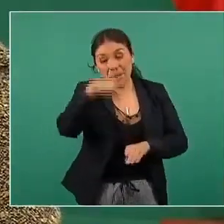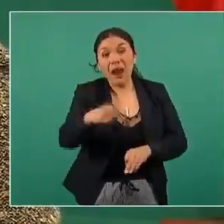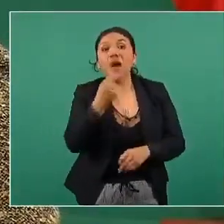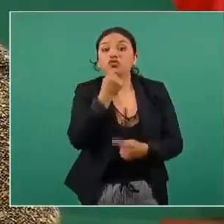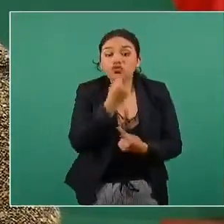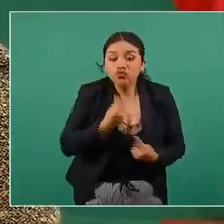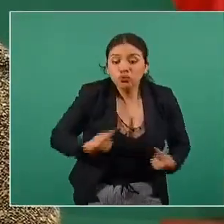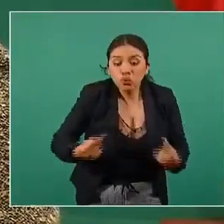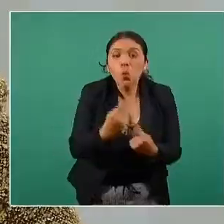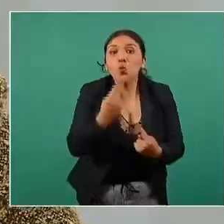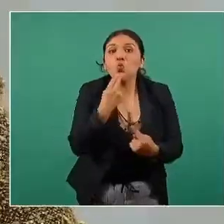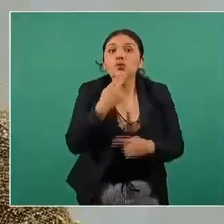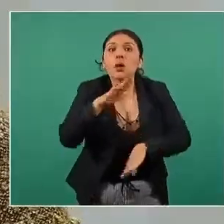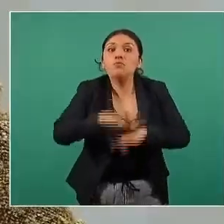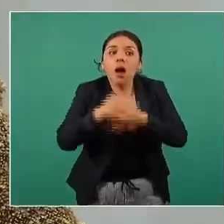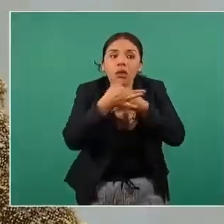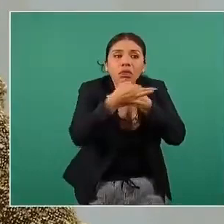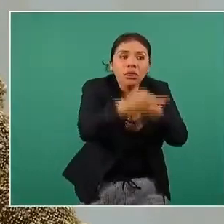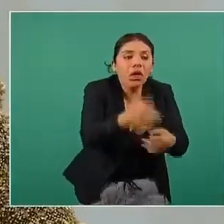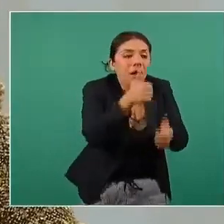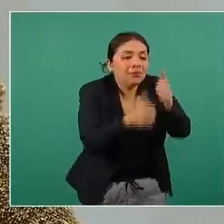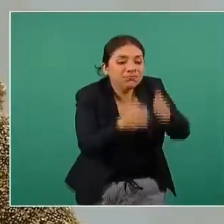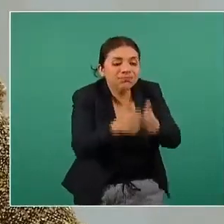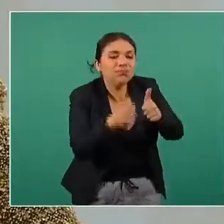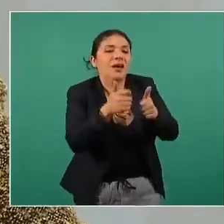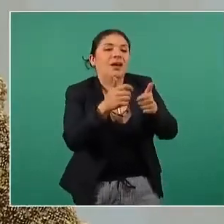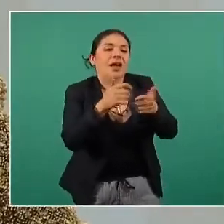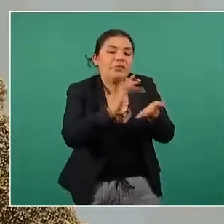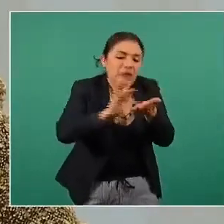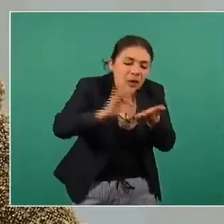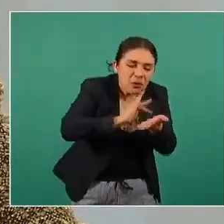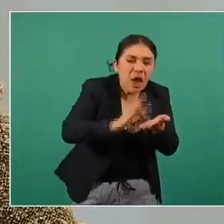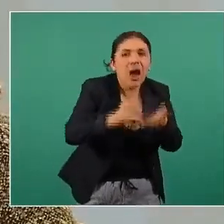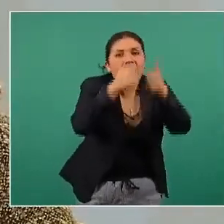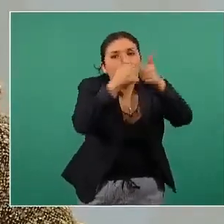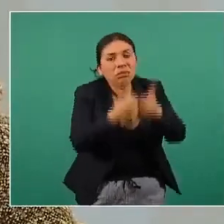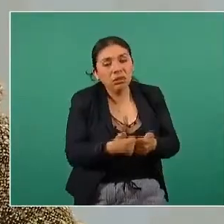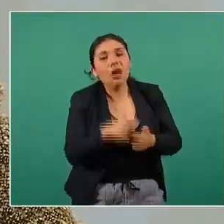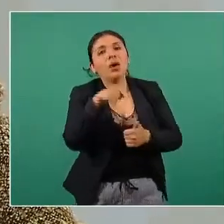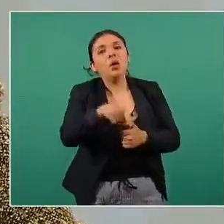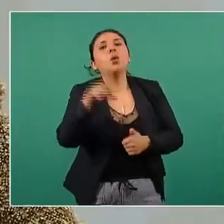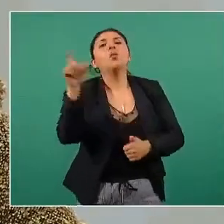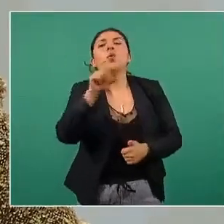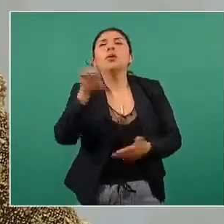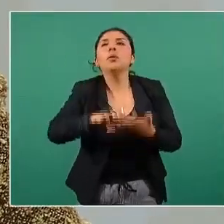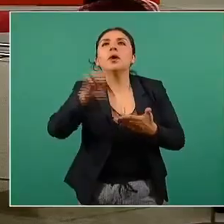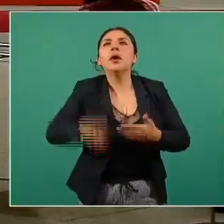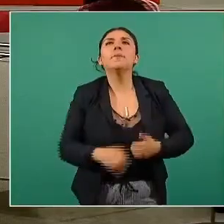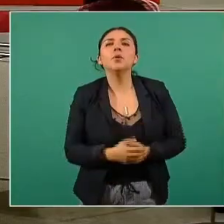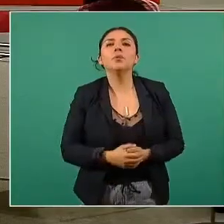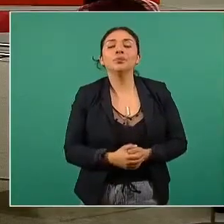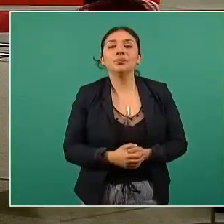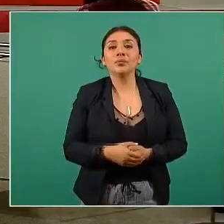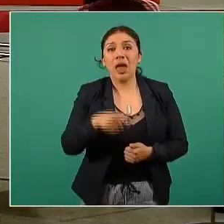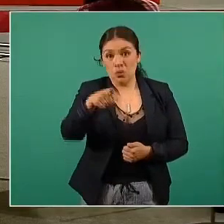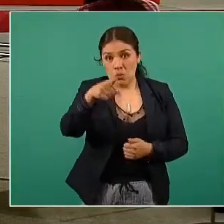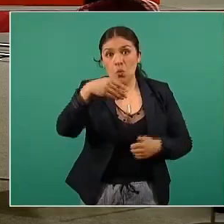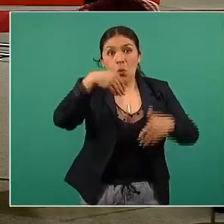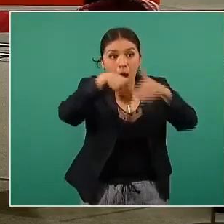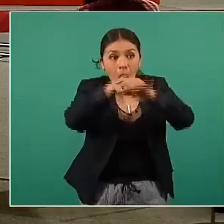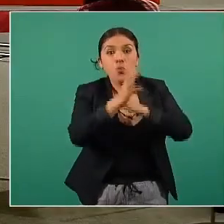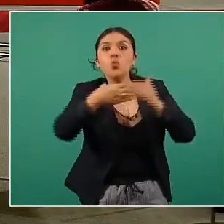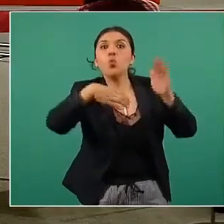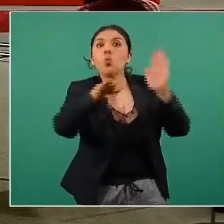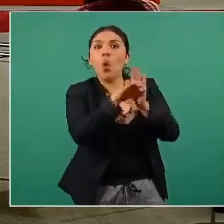los niños utilicen más los dispositivos electrónicos es cuando les ponemos dentro de su cuarto